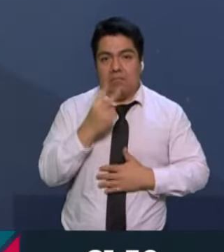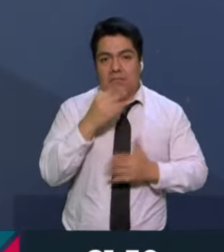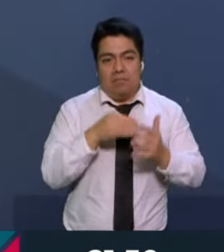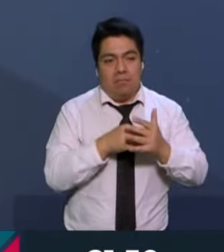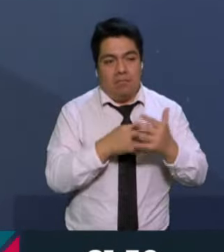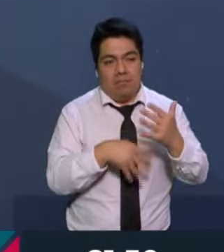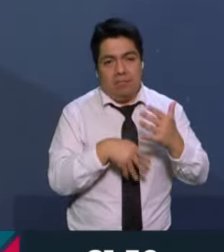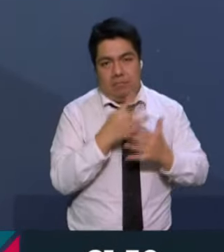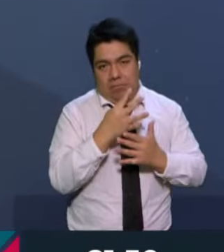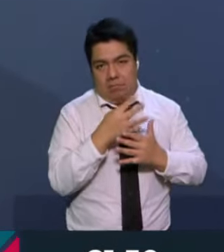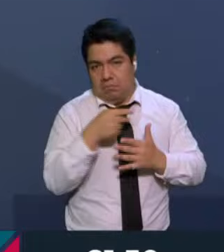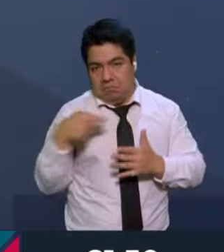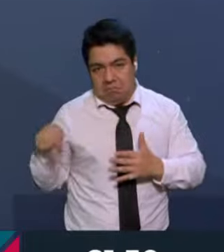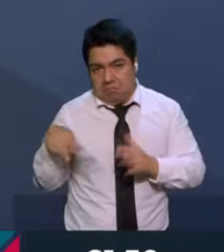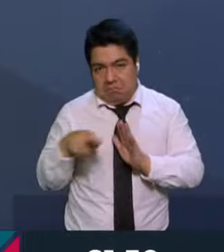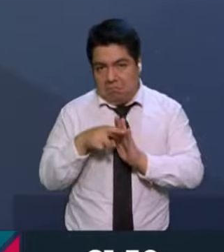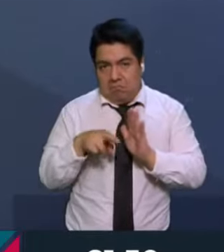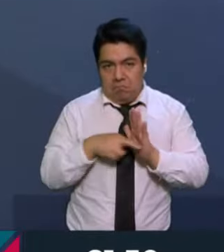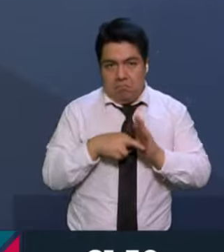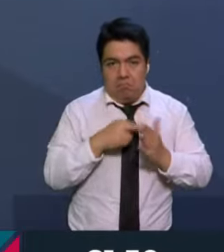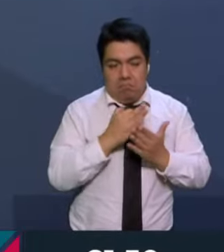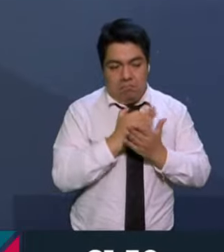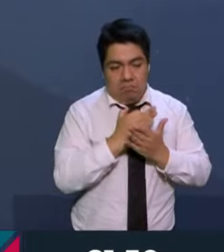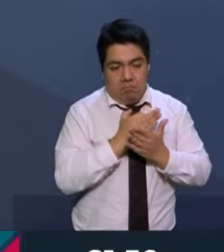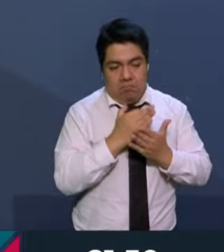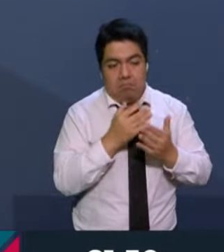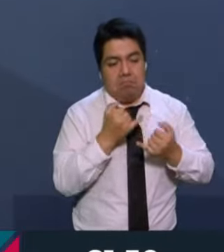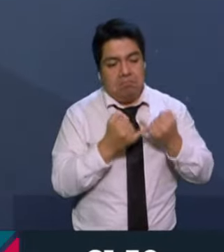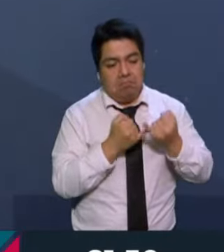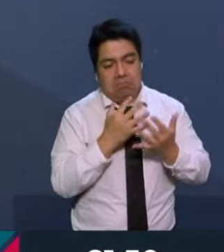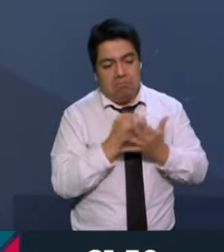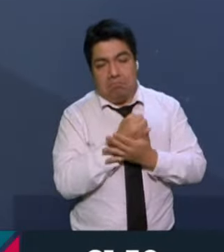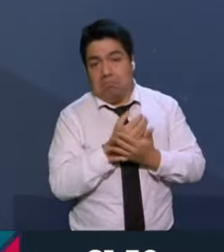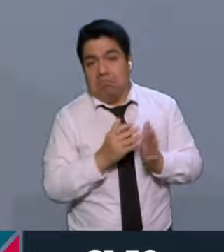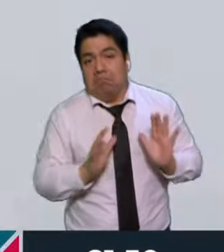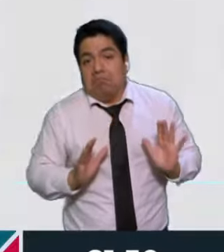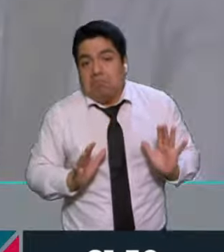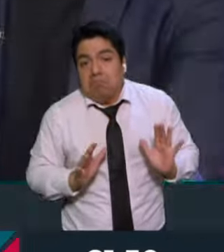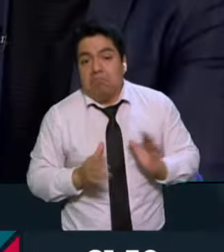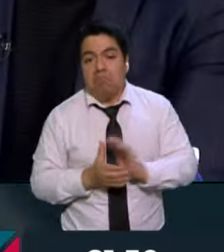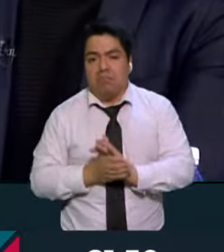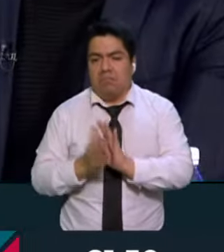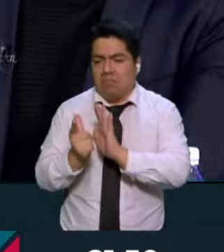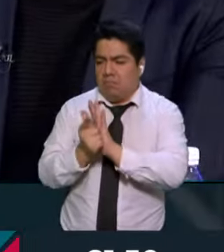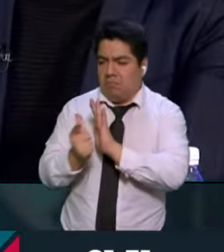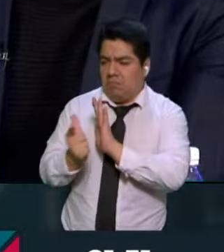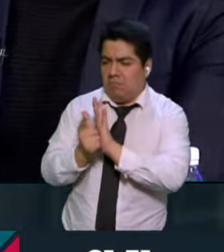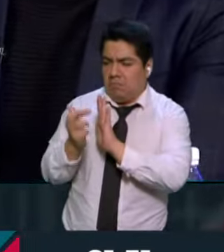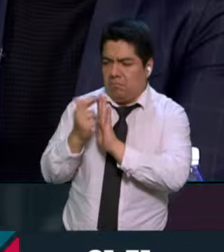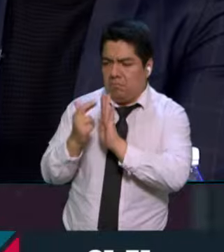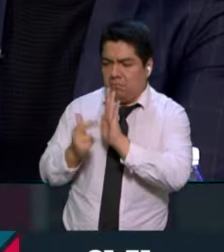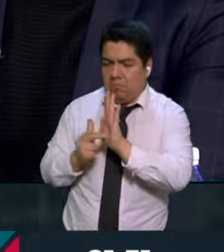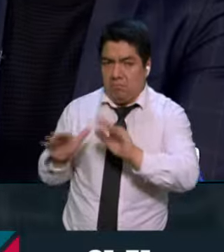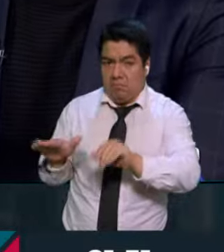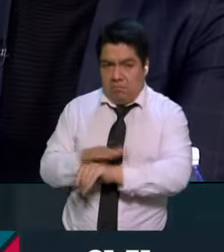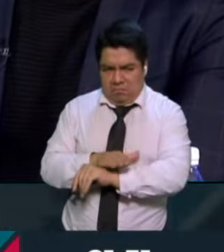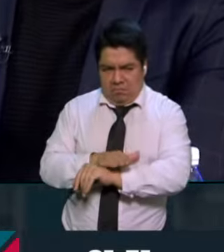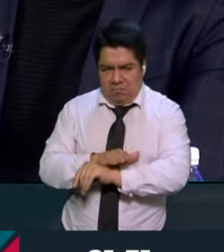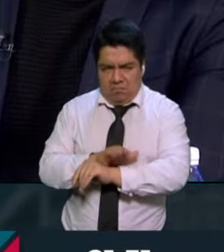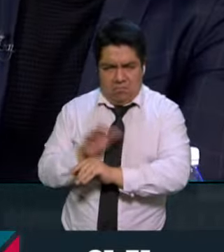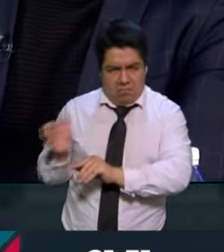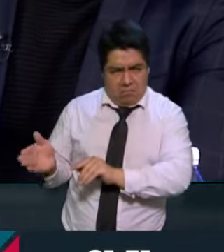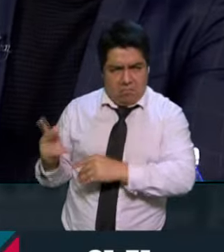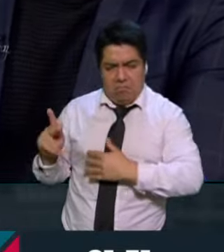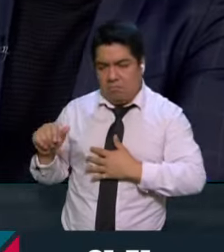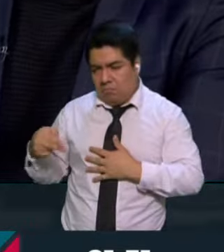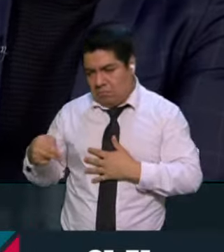y juega con estas reglas y con estas reglas ganamos. Ok. ¿Ha habido intentos de reformar esta ley y esta asignación de plurinominales vengan de